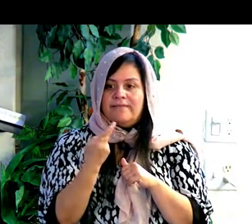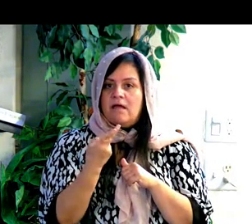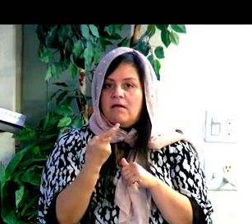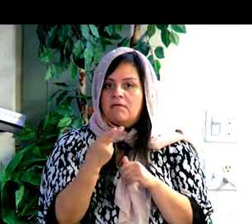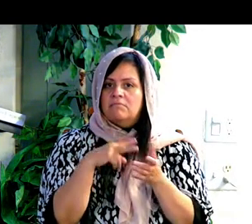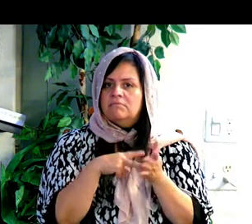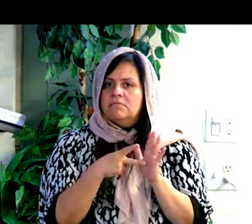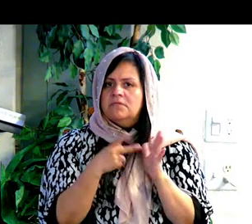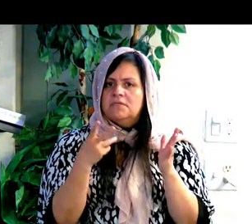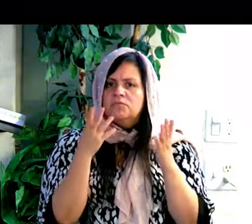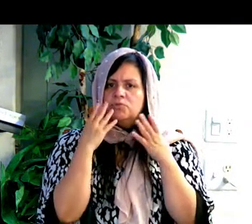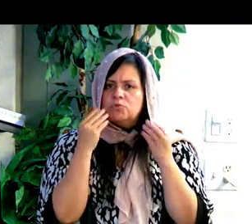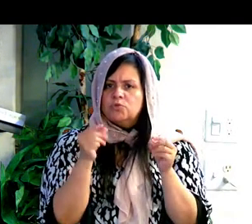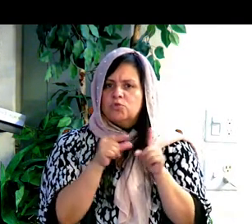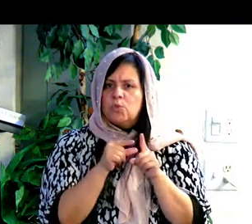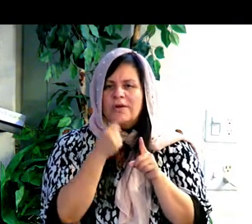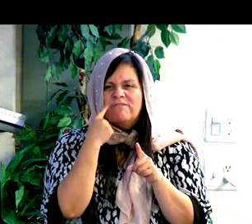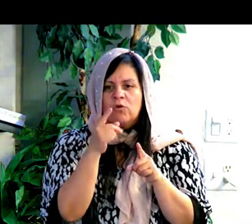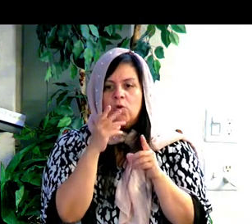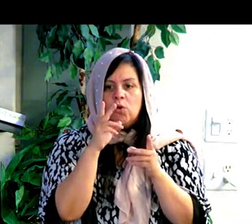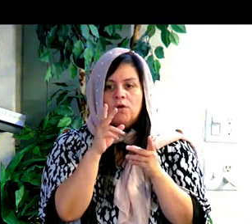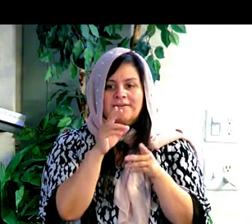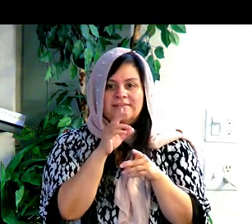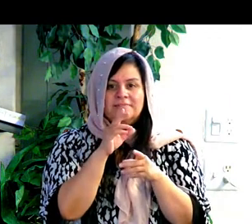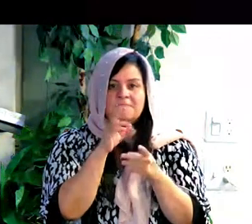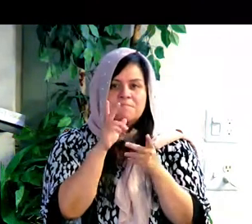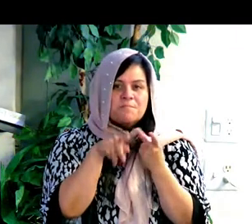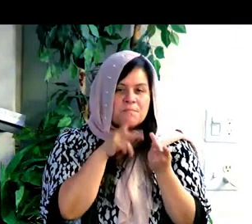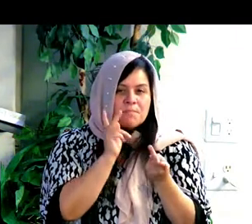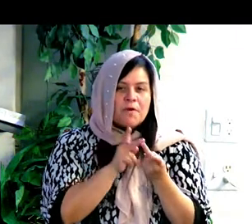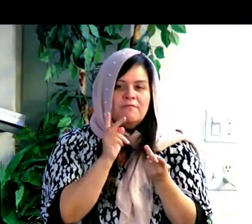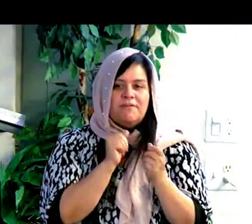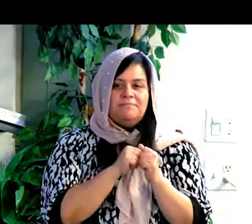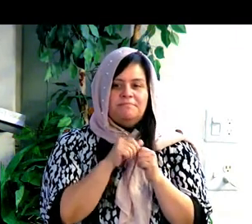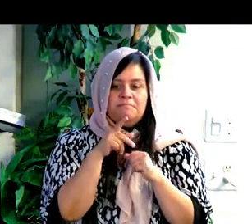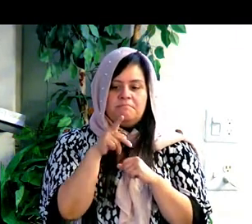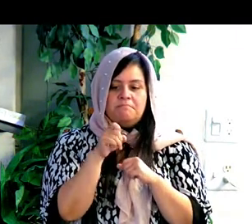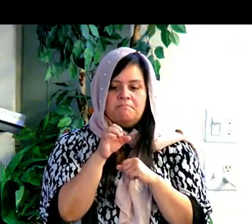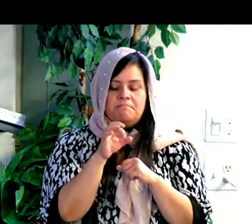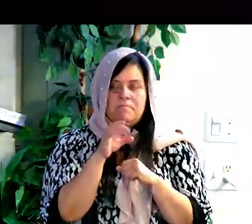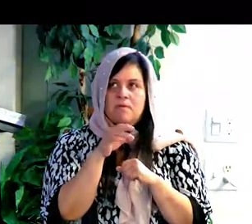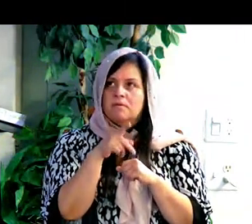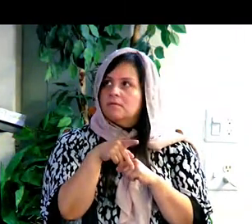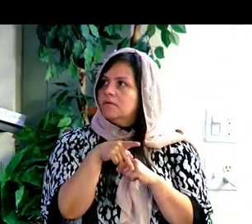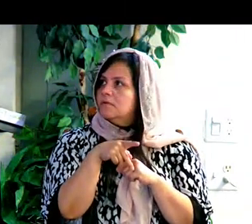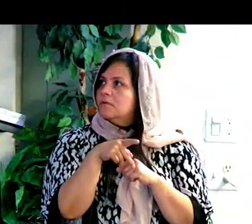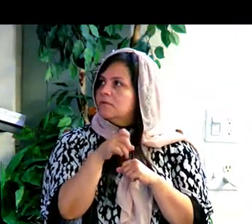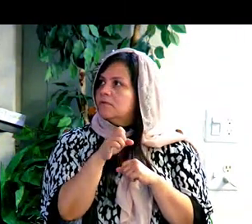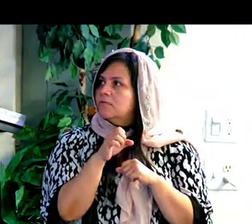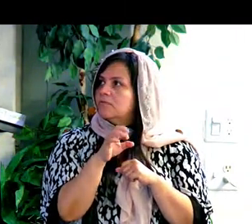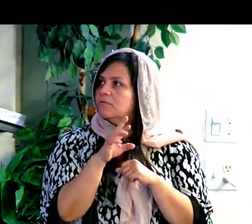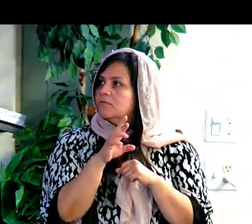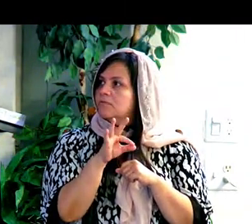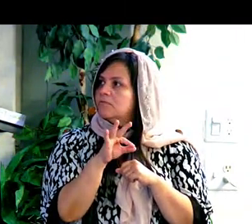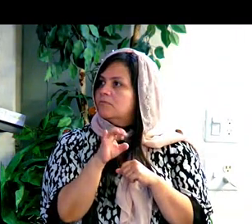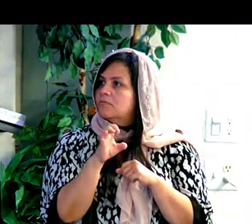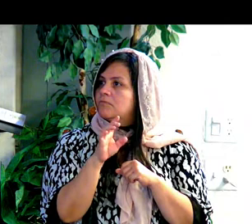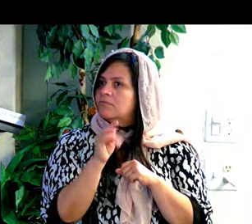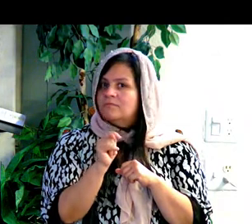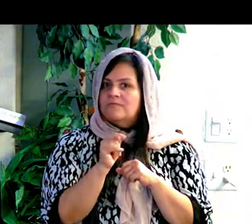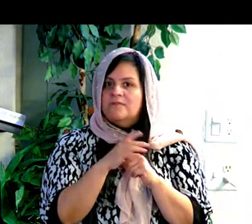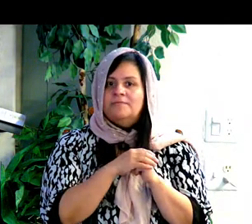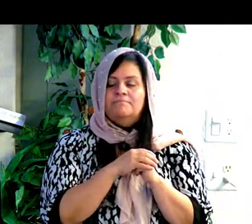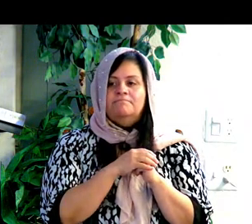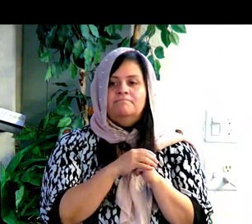decir perfecto. And the groom sees the bride as perfect. O, en este caso, perfecta, porque el